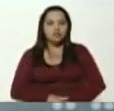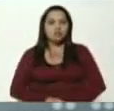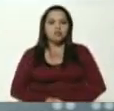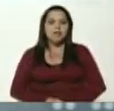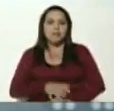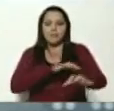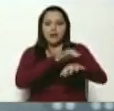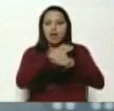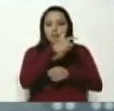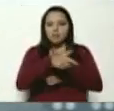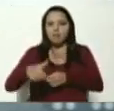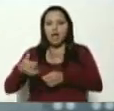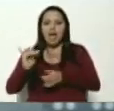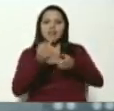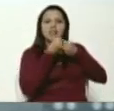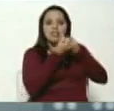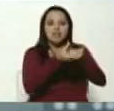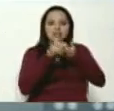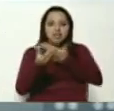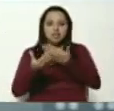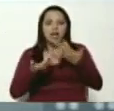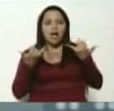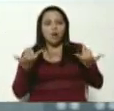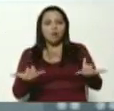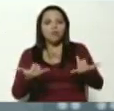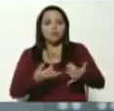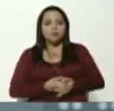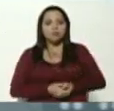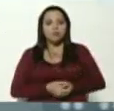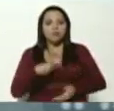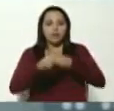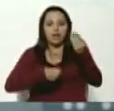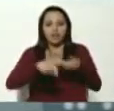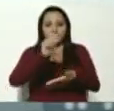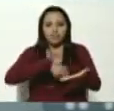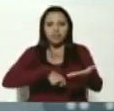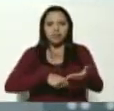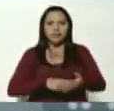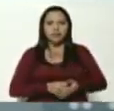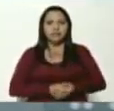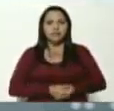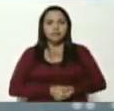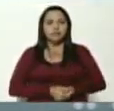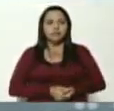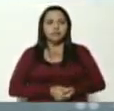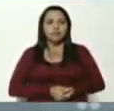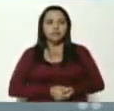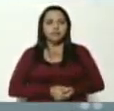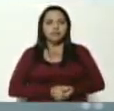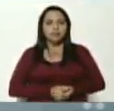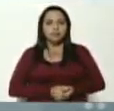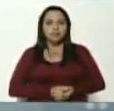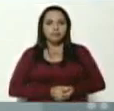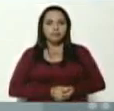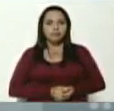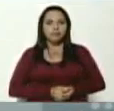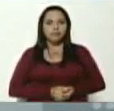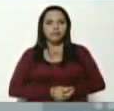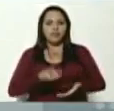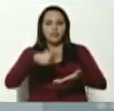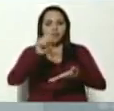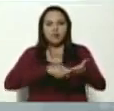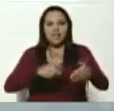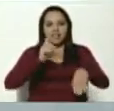funcionarios que han declarado. Entonces, vamos a proceder a firmar la prórroga